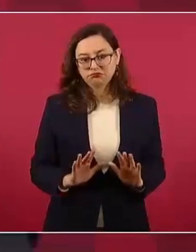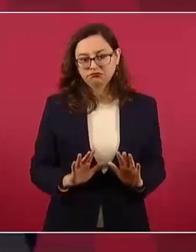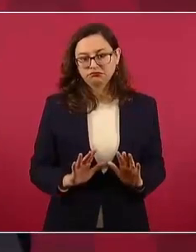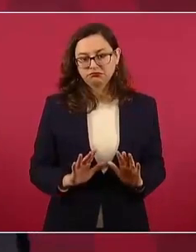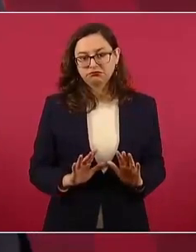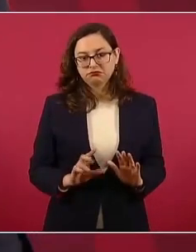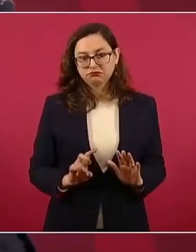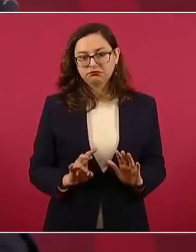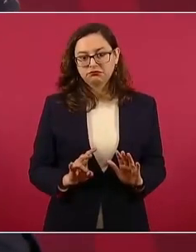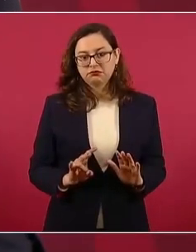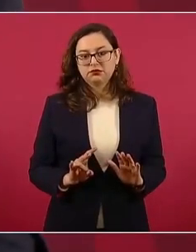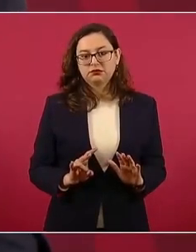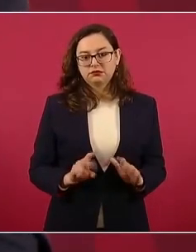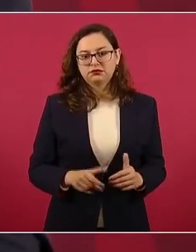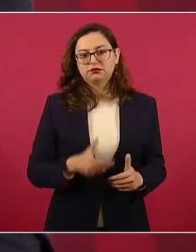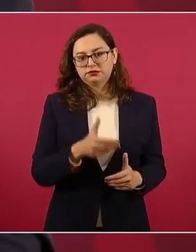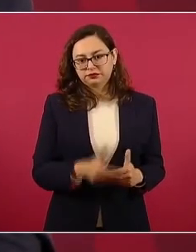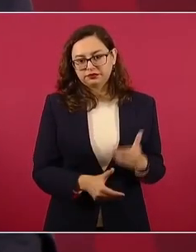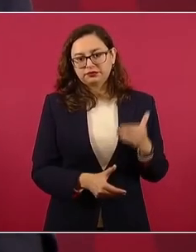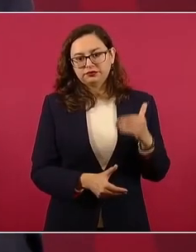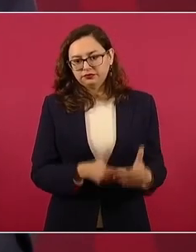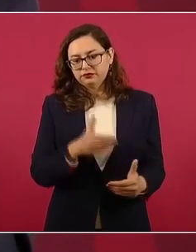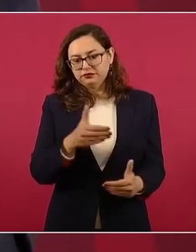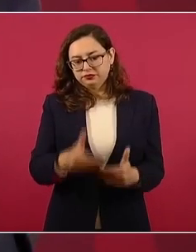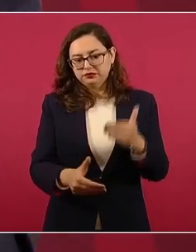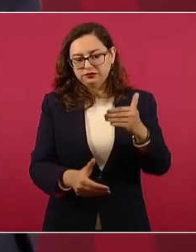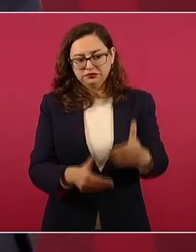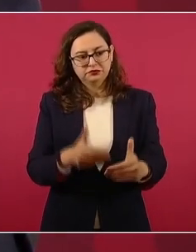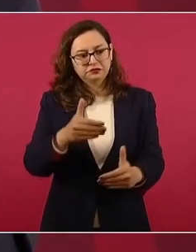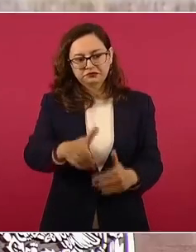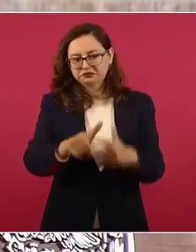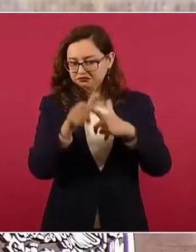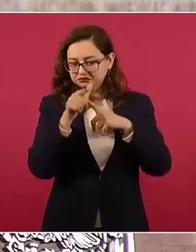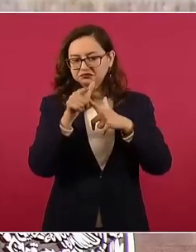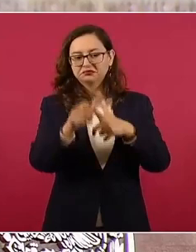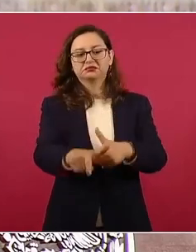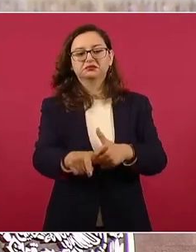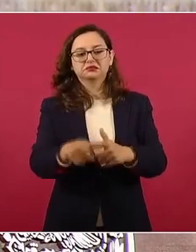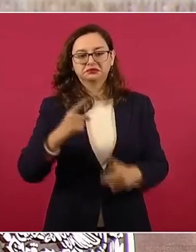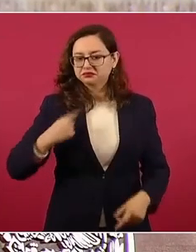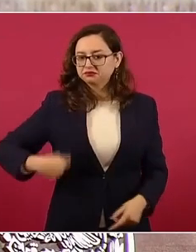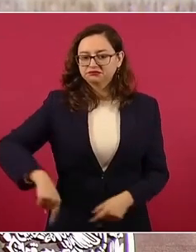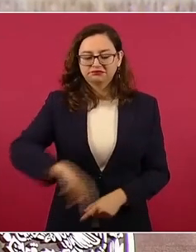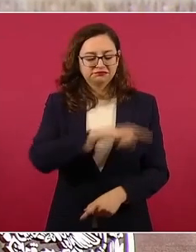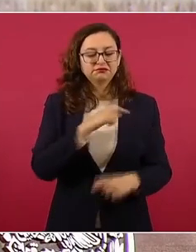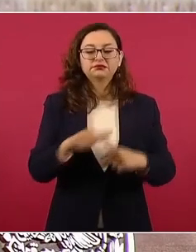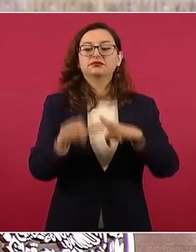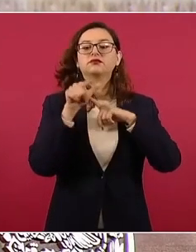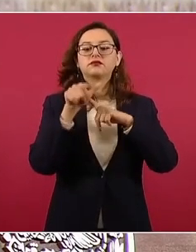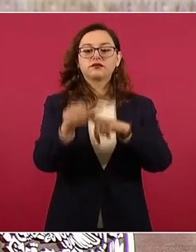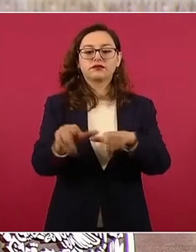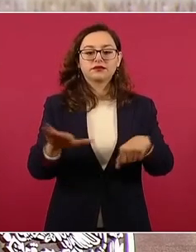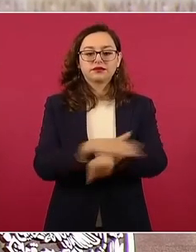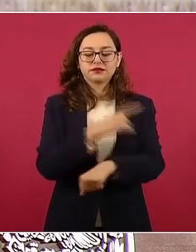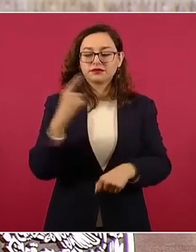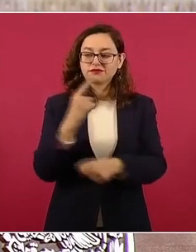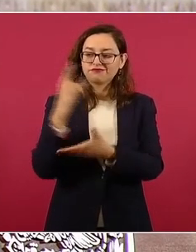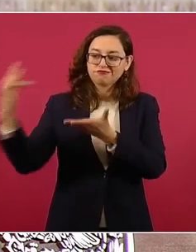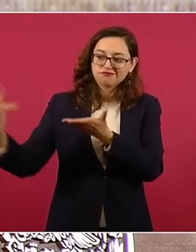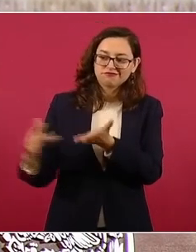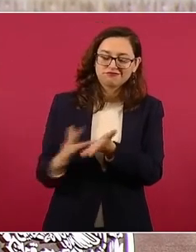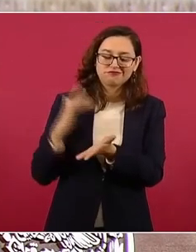porque es más la gente, mucho más la gente que apoya.